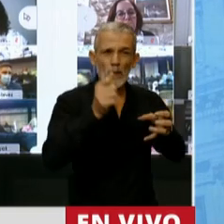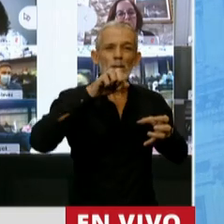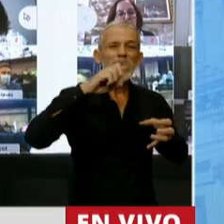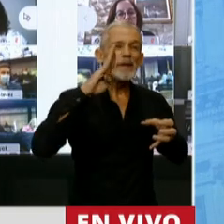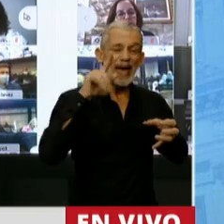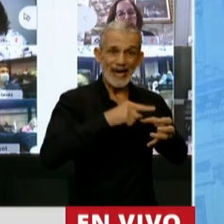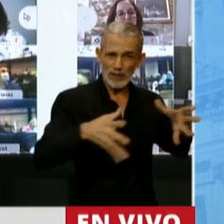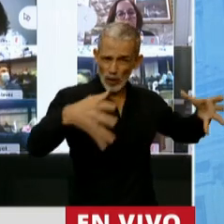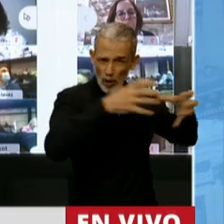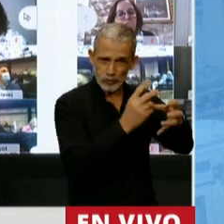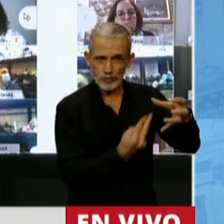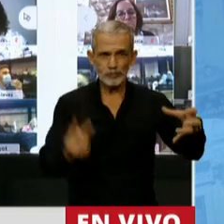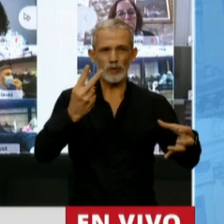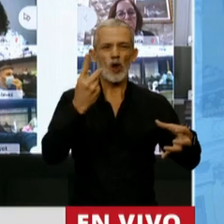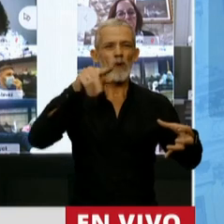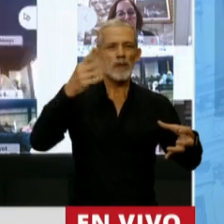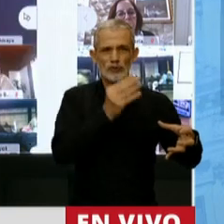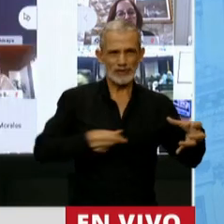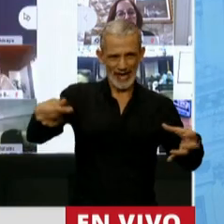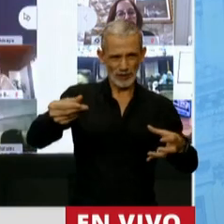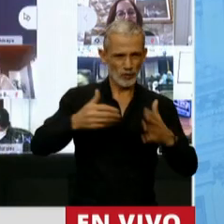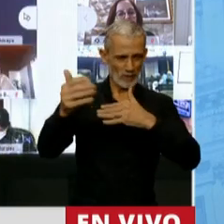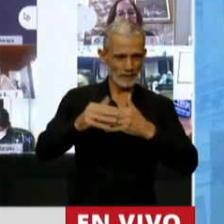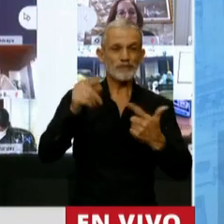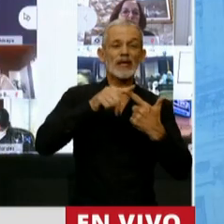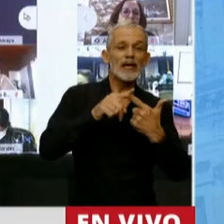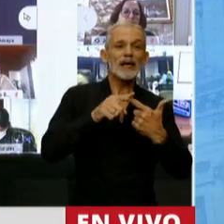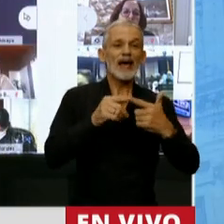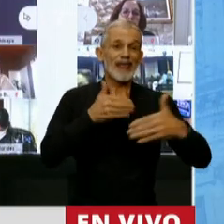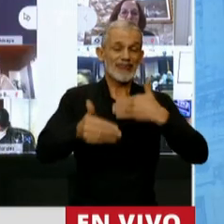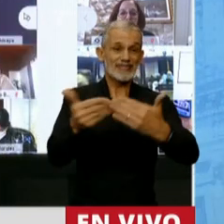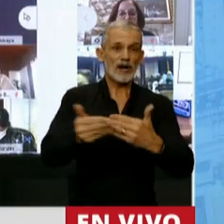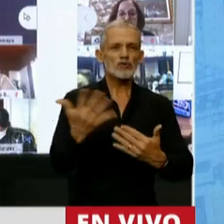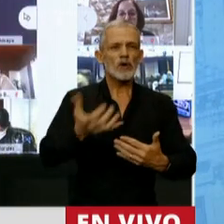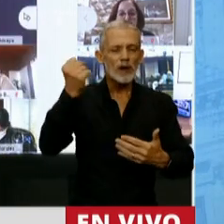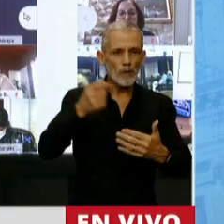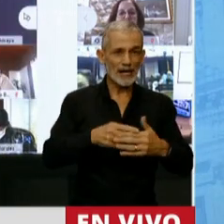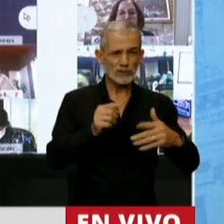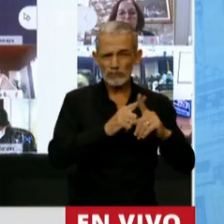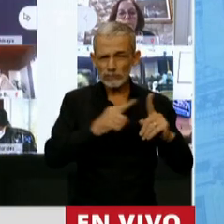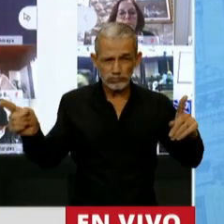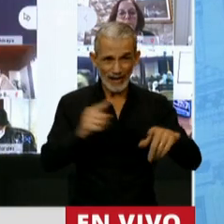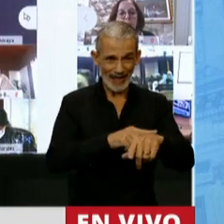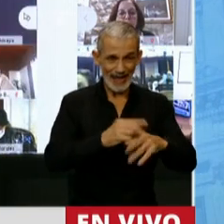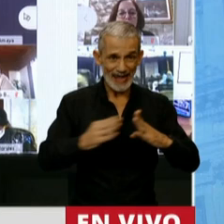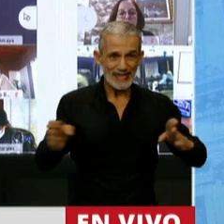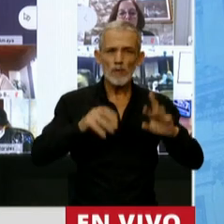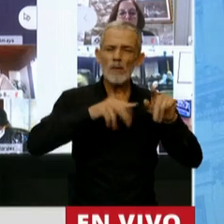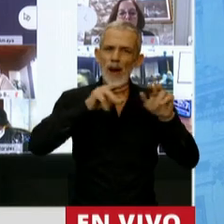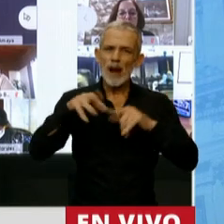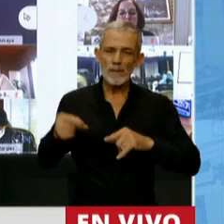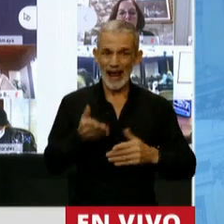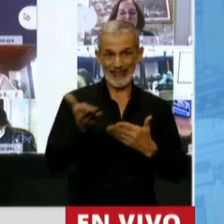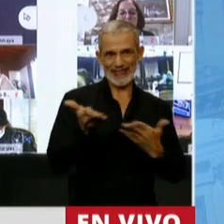Para innovación y desarrollo se plantea una recuperación sustentable que requiere no solo políticas de